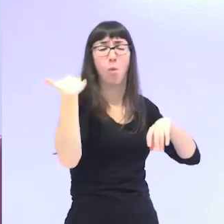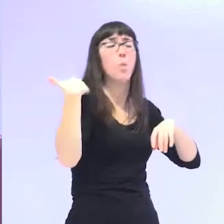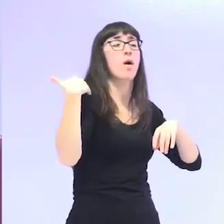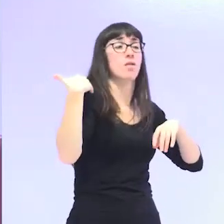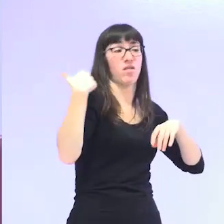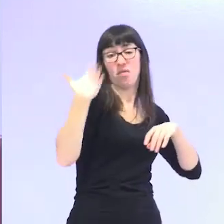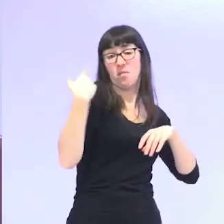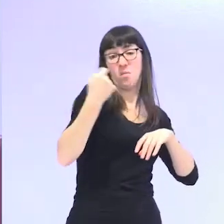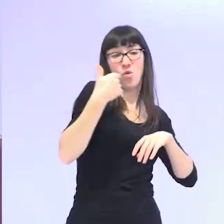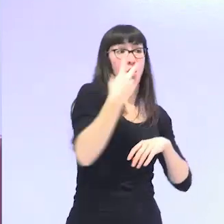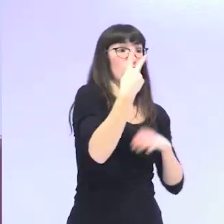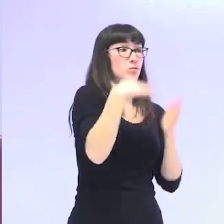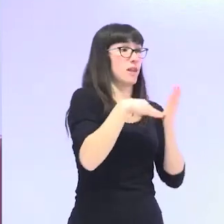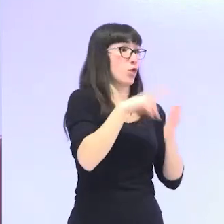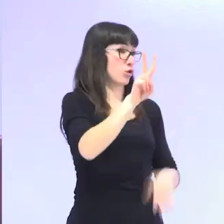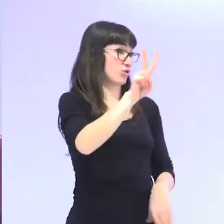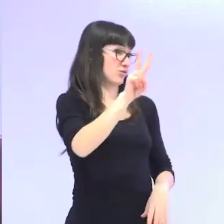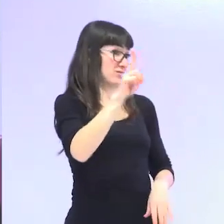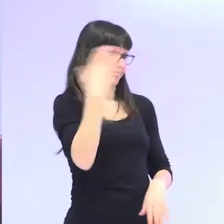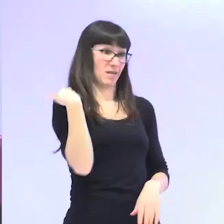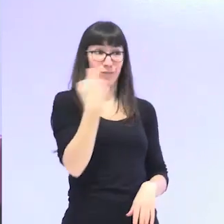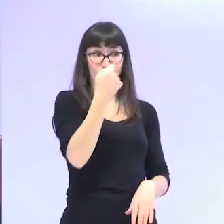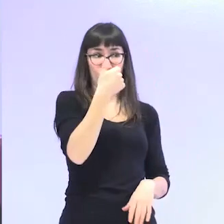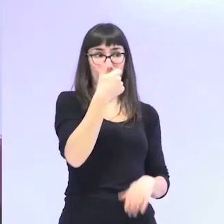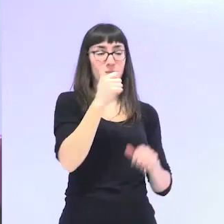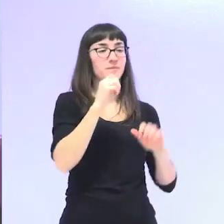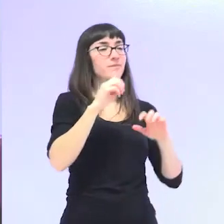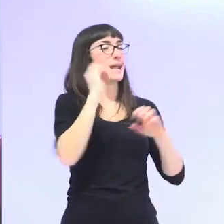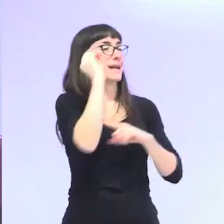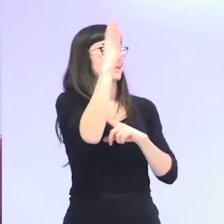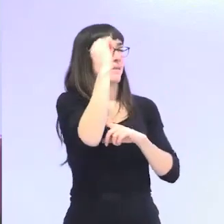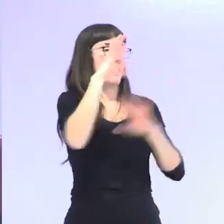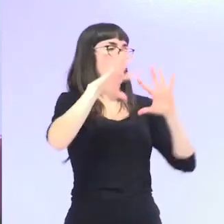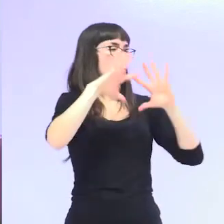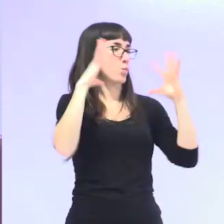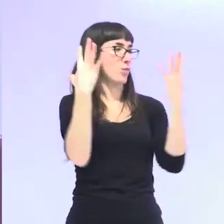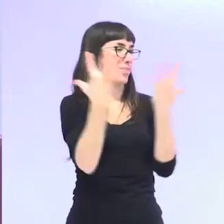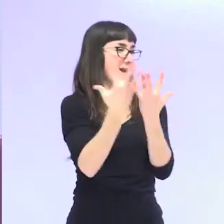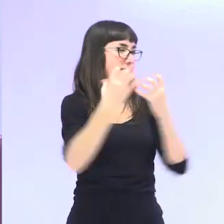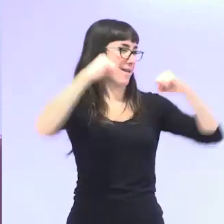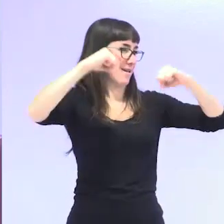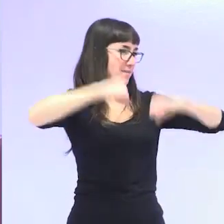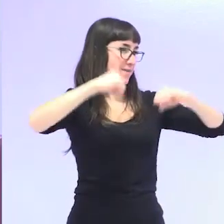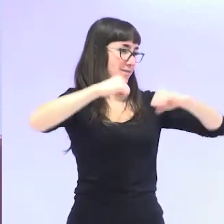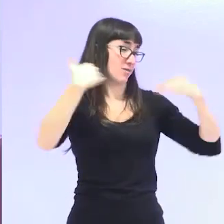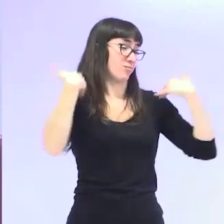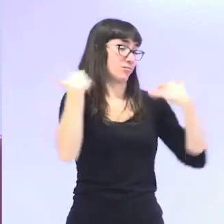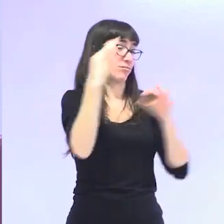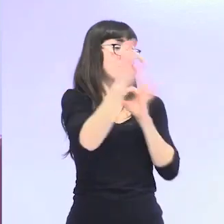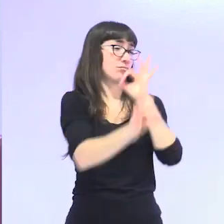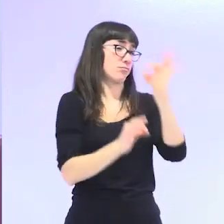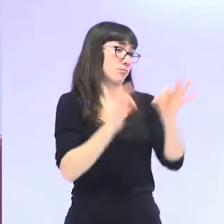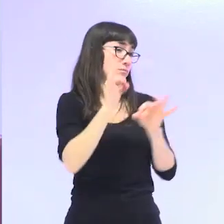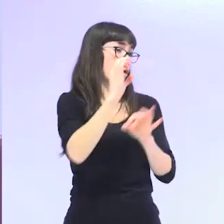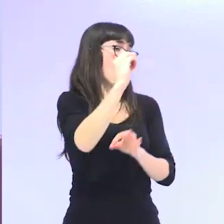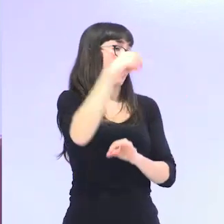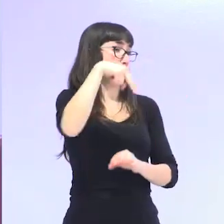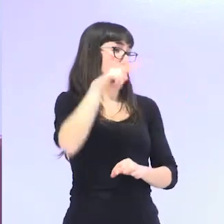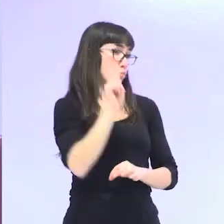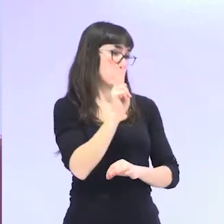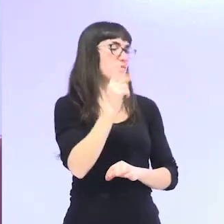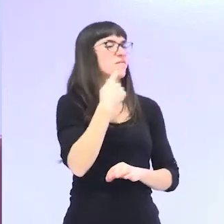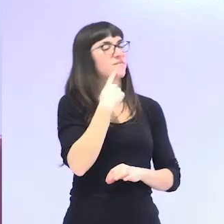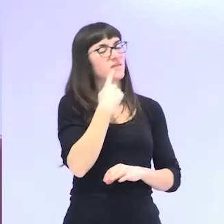partir del año 2002, de la segunda Asamblea Mundial del Envejecimiento, que Naciones Unidas decide que se celebre en España,